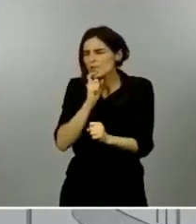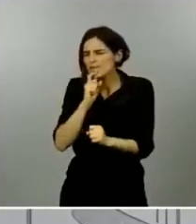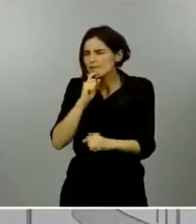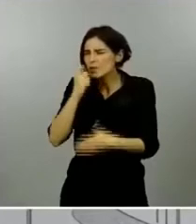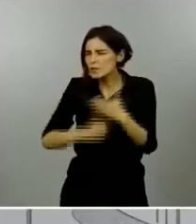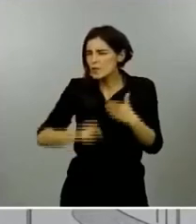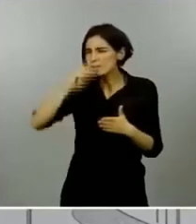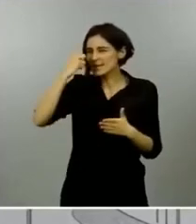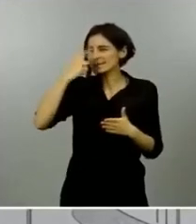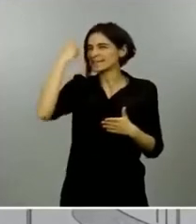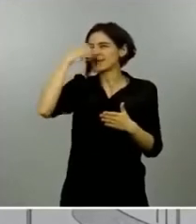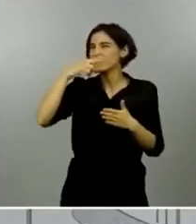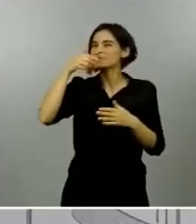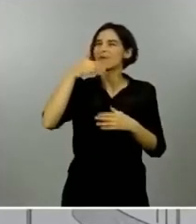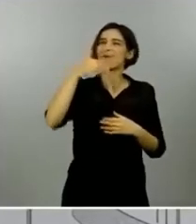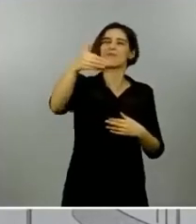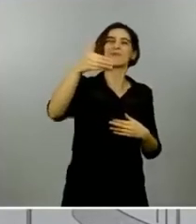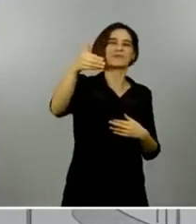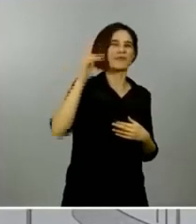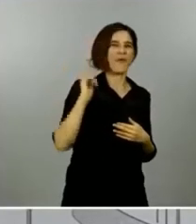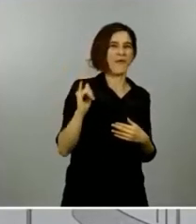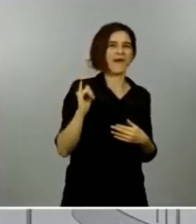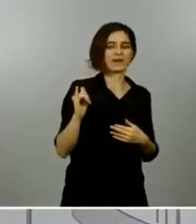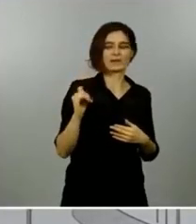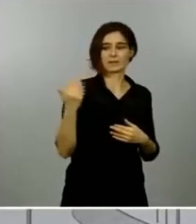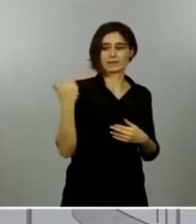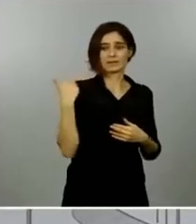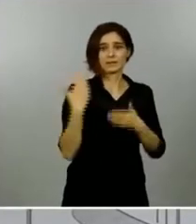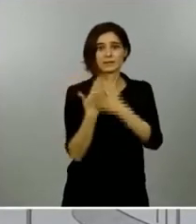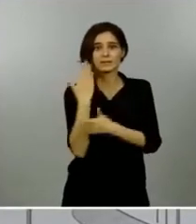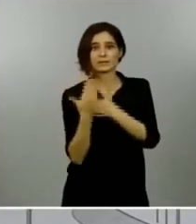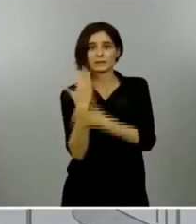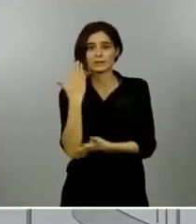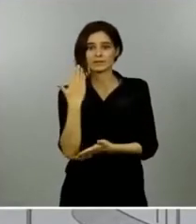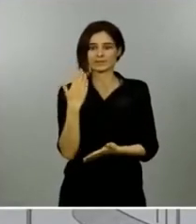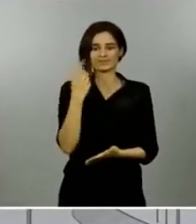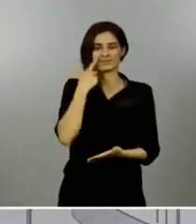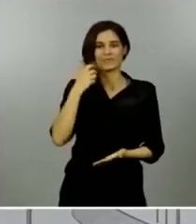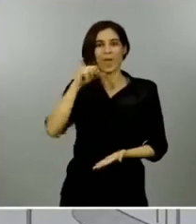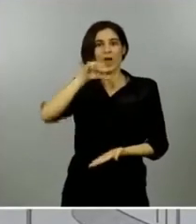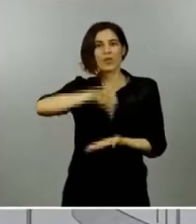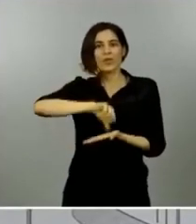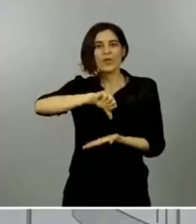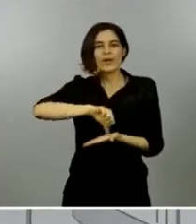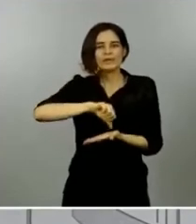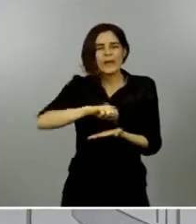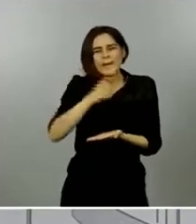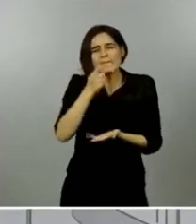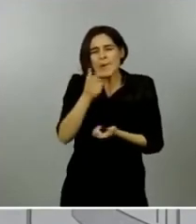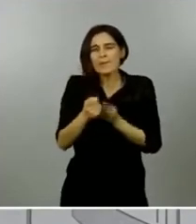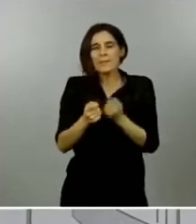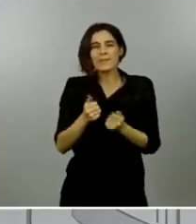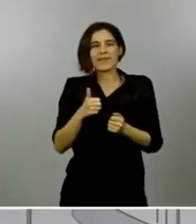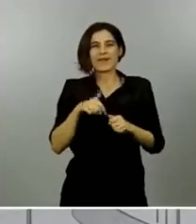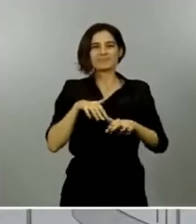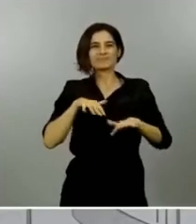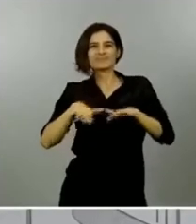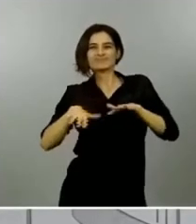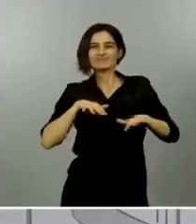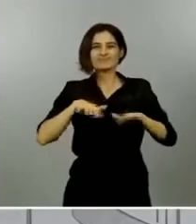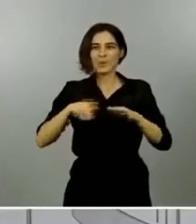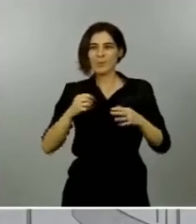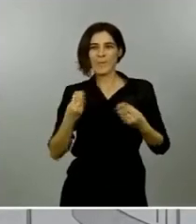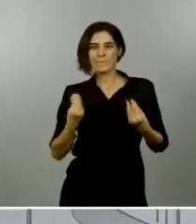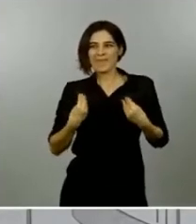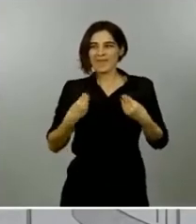en los últimos días hemos visto como nuestras ciudades retomaban aunque fueran mínimamente el pulso y hemos sentido algo de alivio